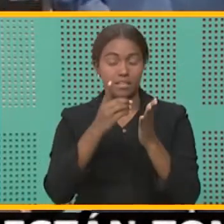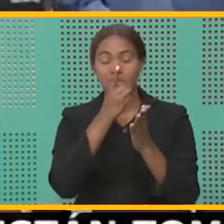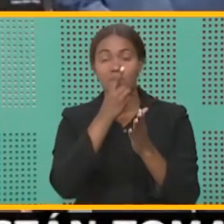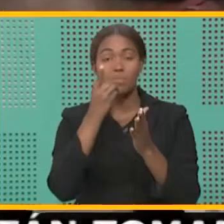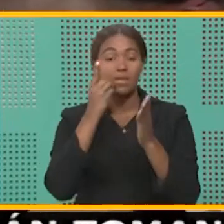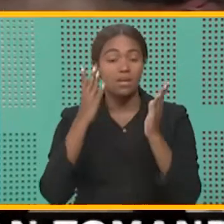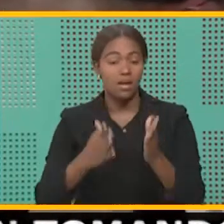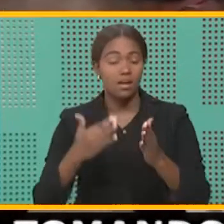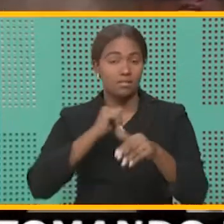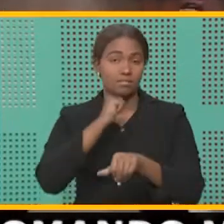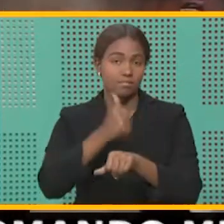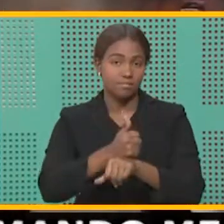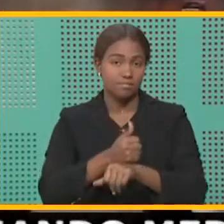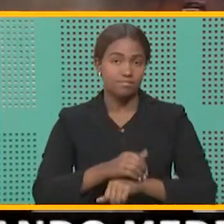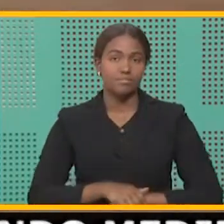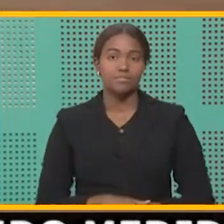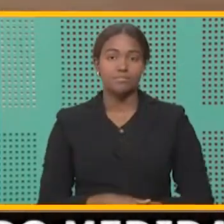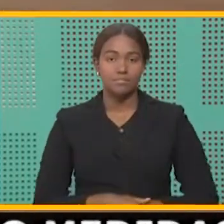establece.